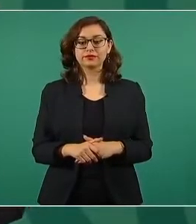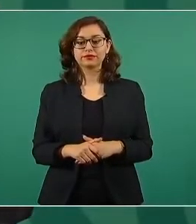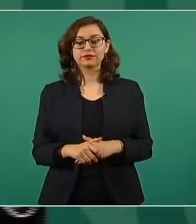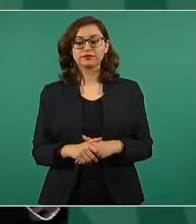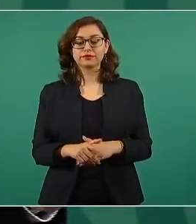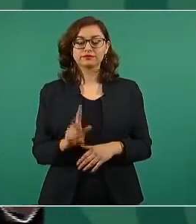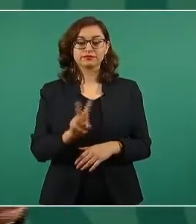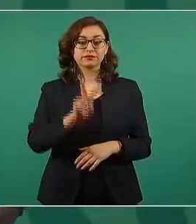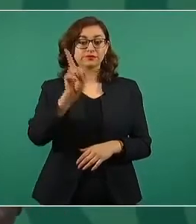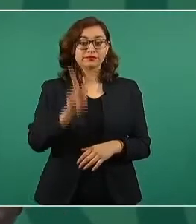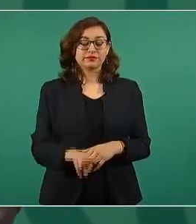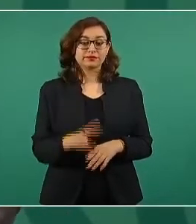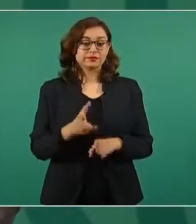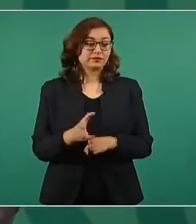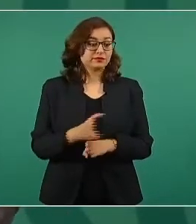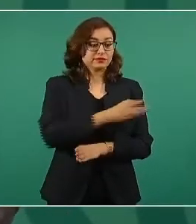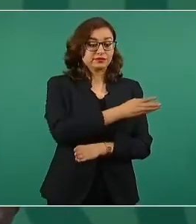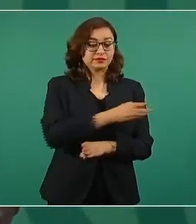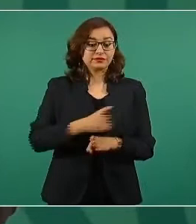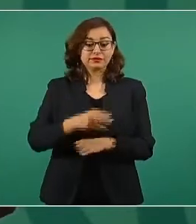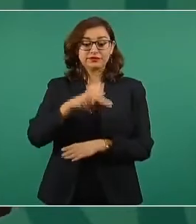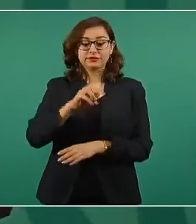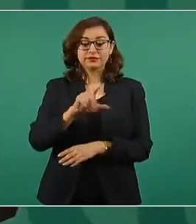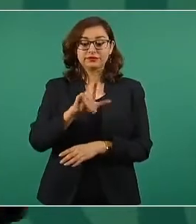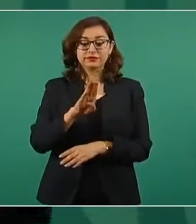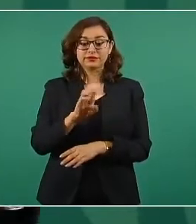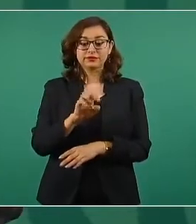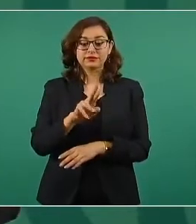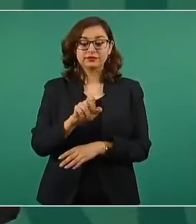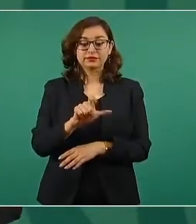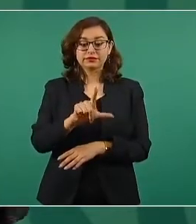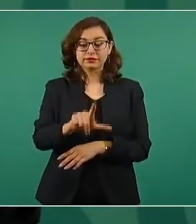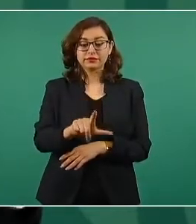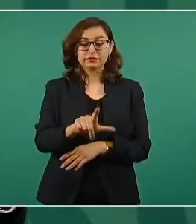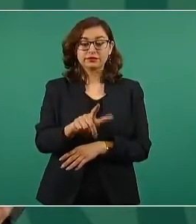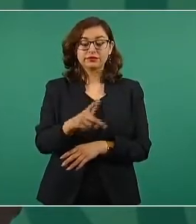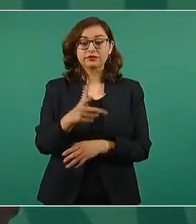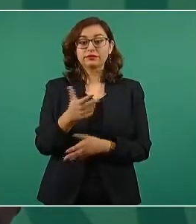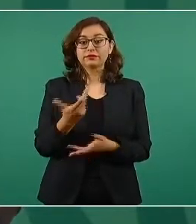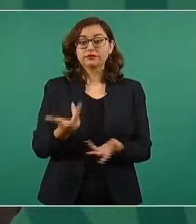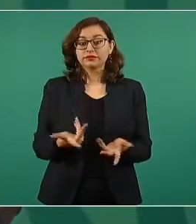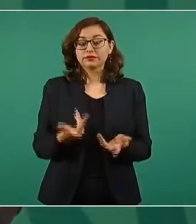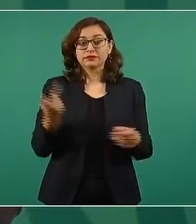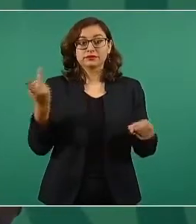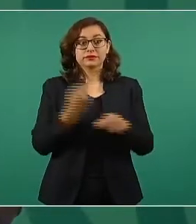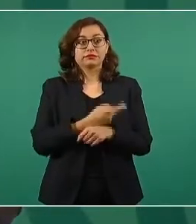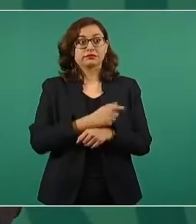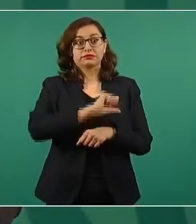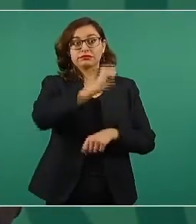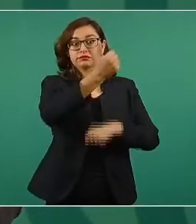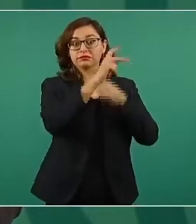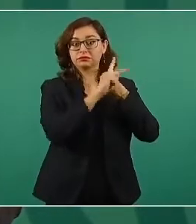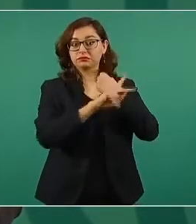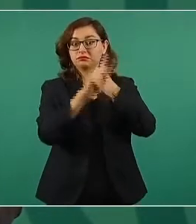durante el periodo neoliberal a México lo veían como tierra de conquista.